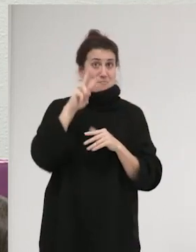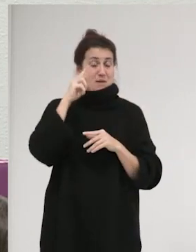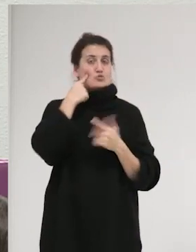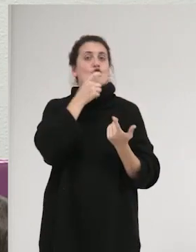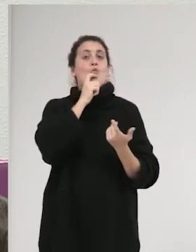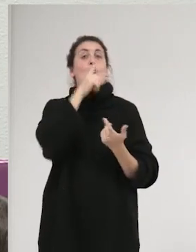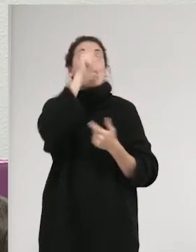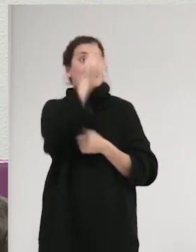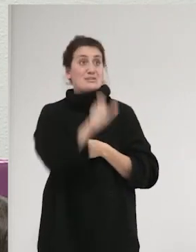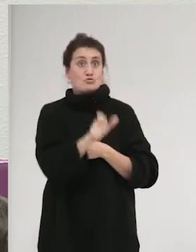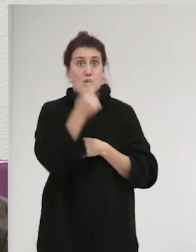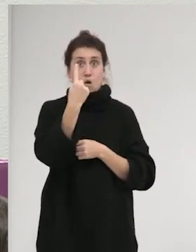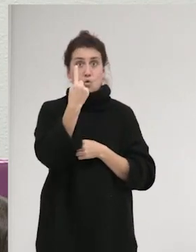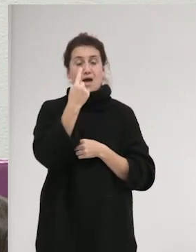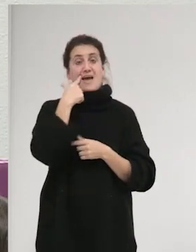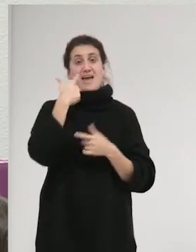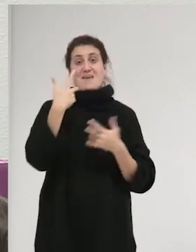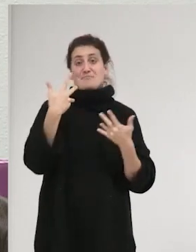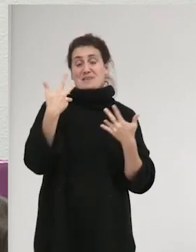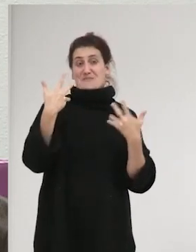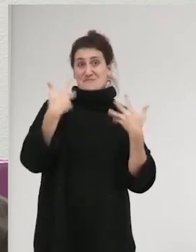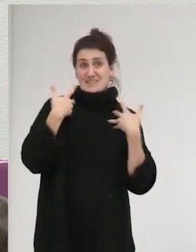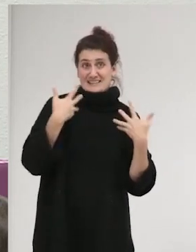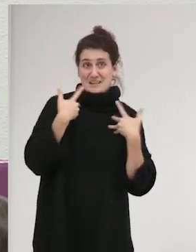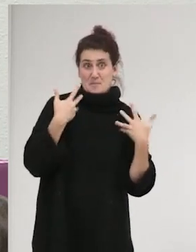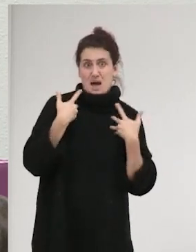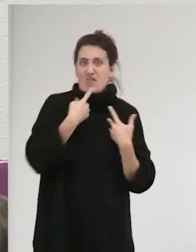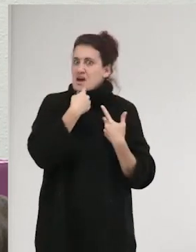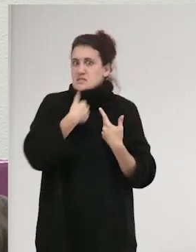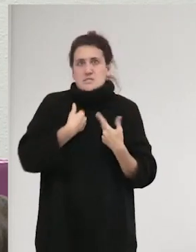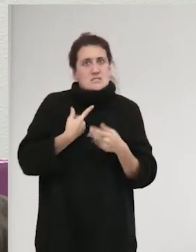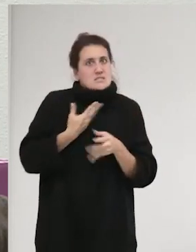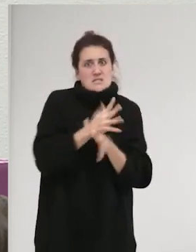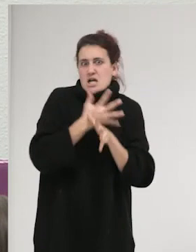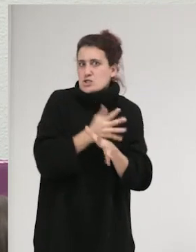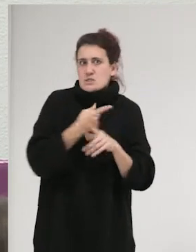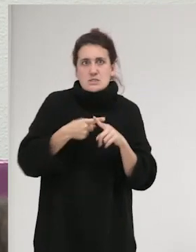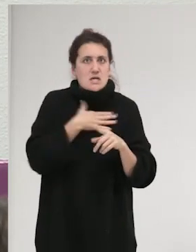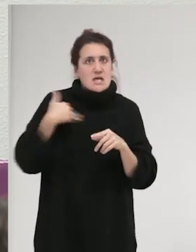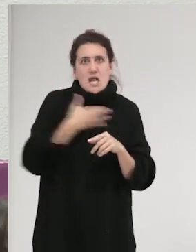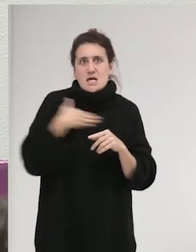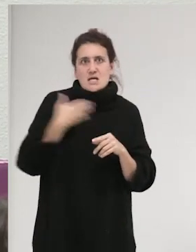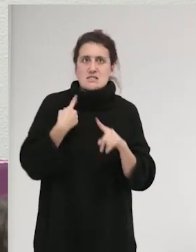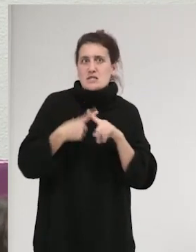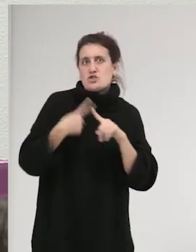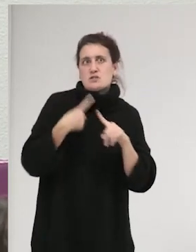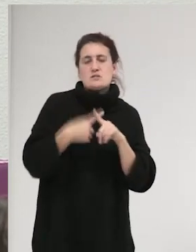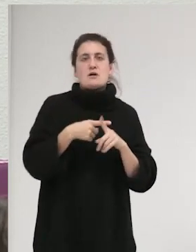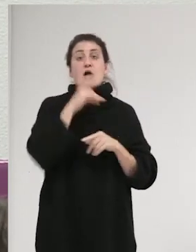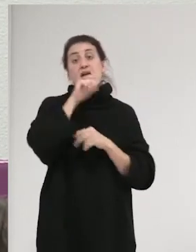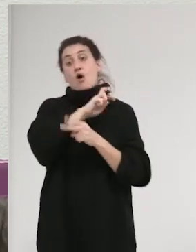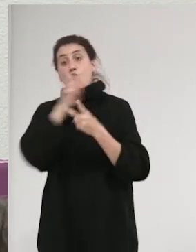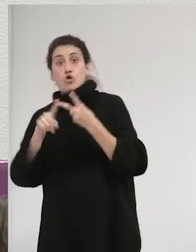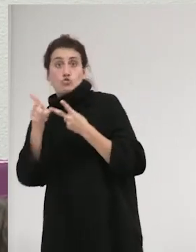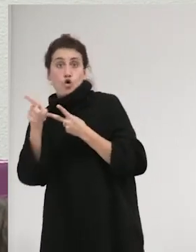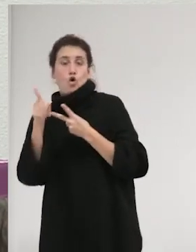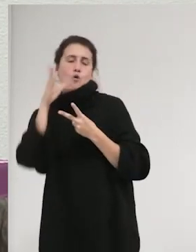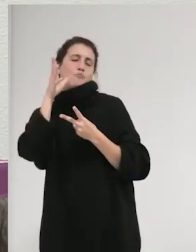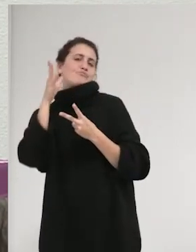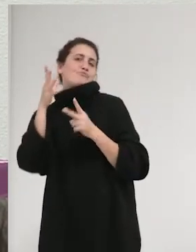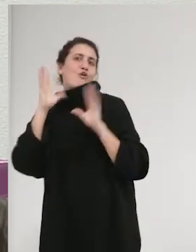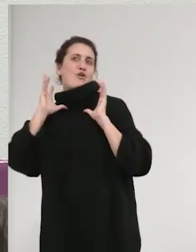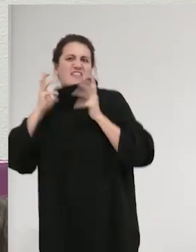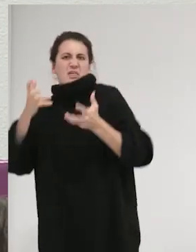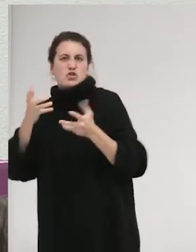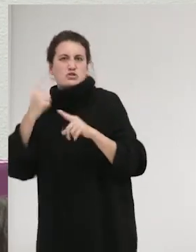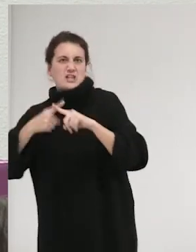una persona que es víctima de los irrefrenables deseos sexuales masculinos, ¿no? Y un depredador sexual que cuando ve a una